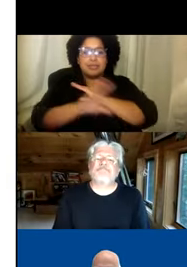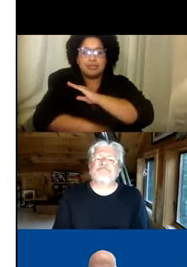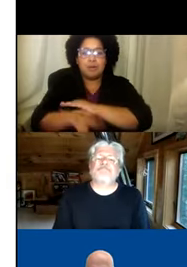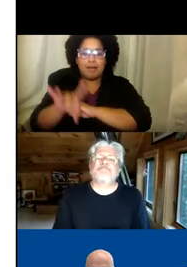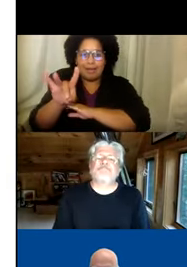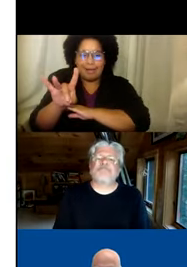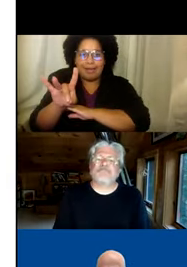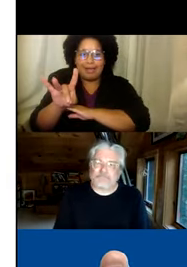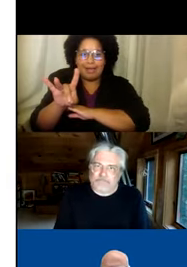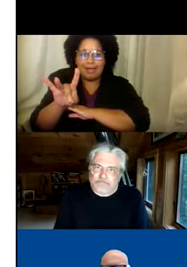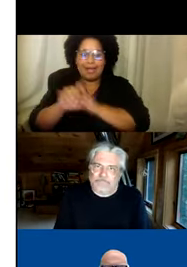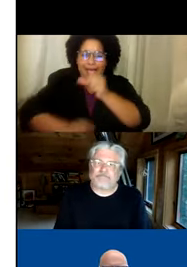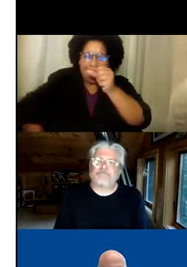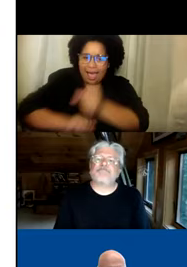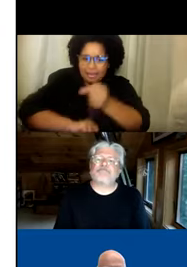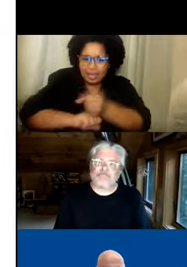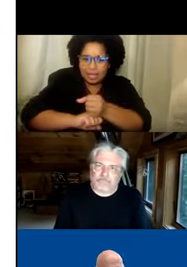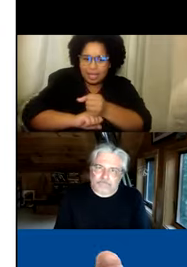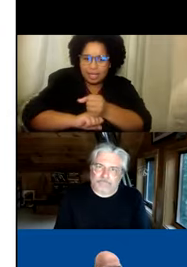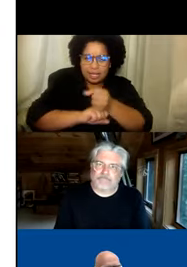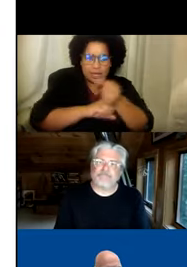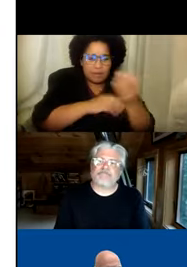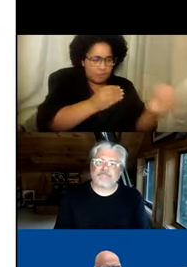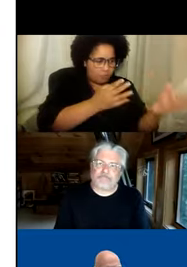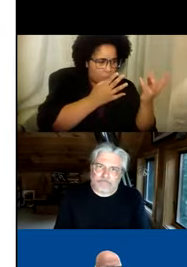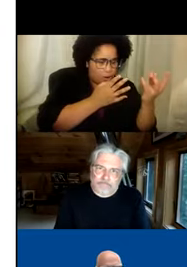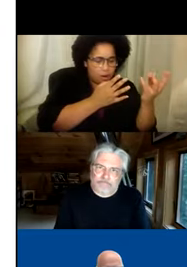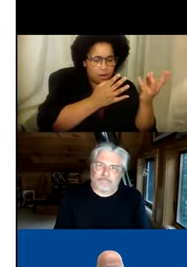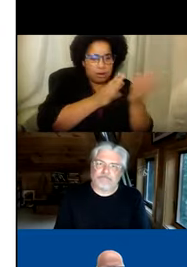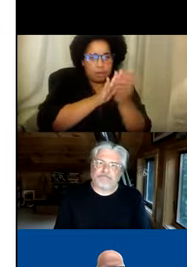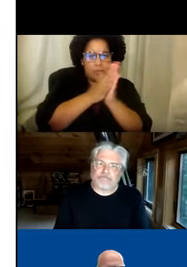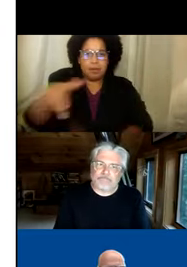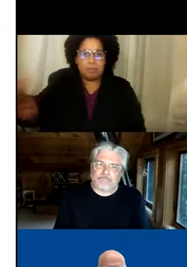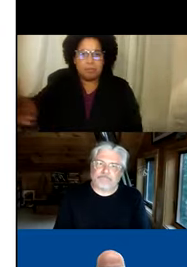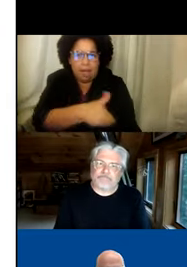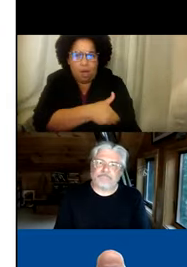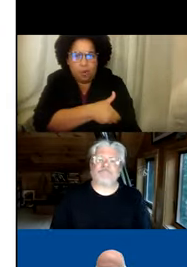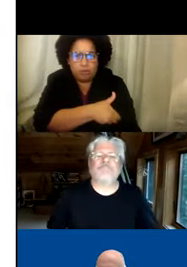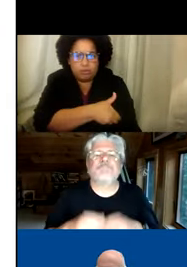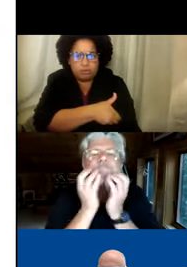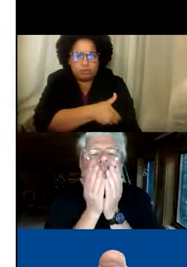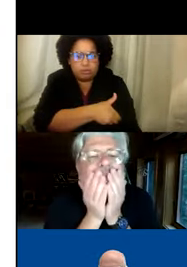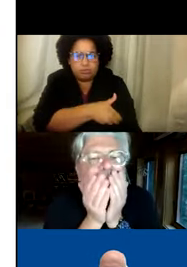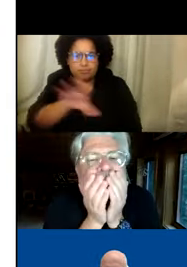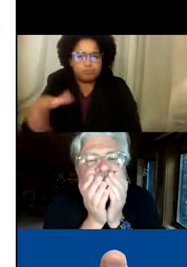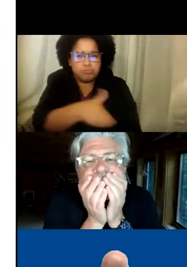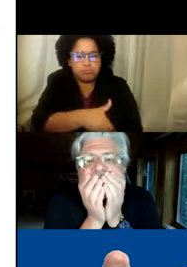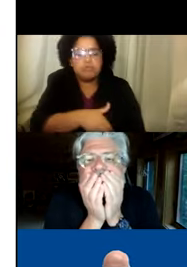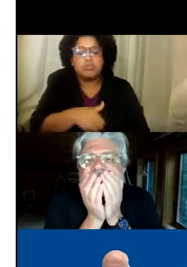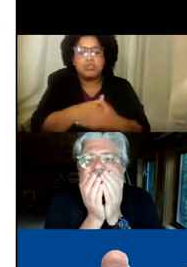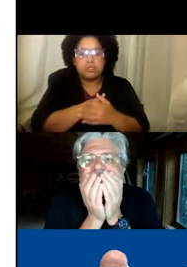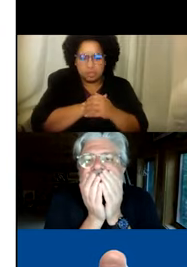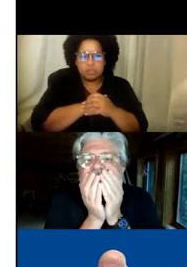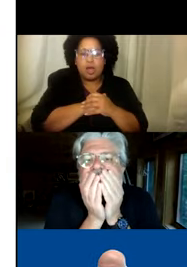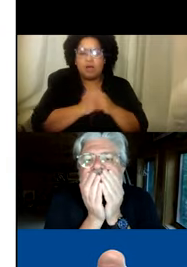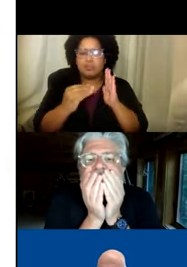8 de septiembre. Y tiene como tema. Gestores. De informados. A empoderados. Y vamos a.